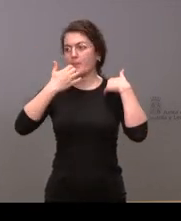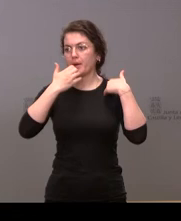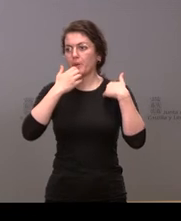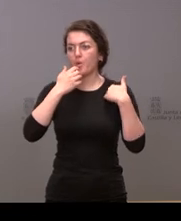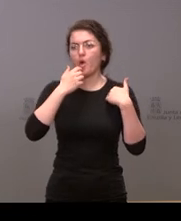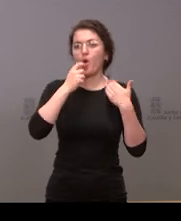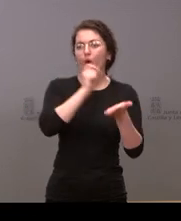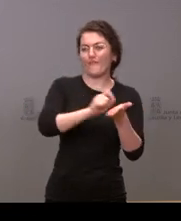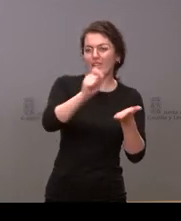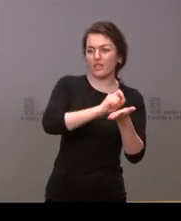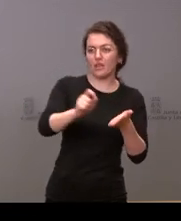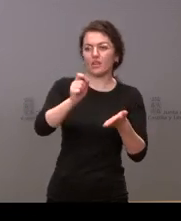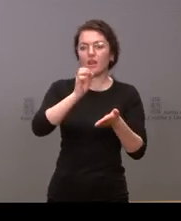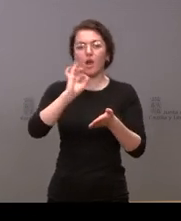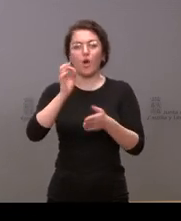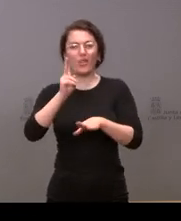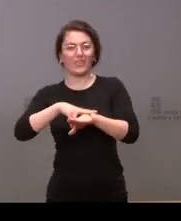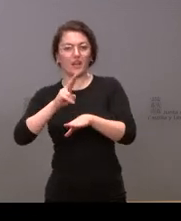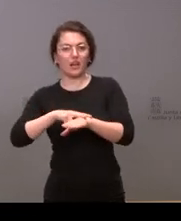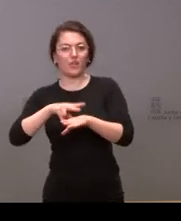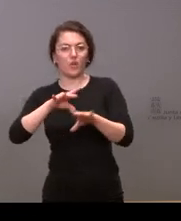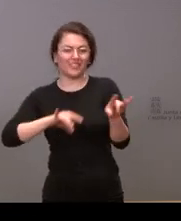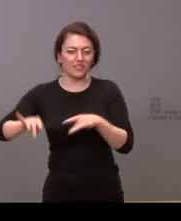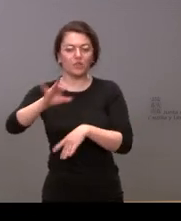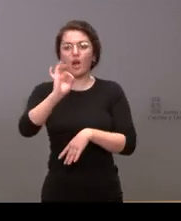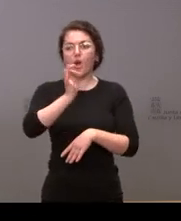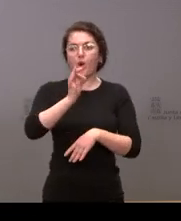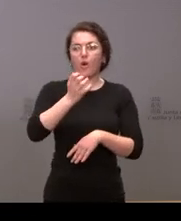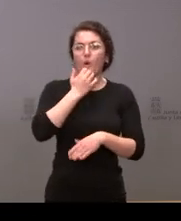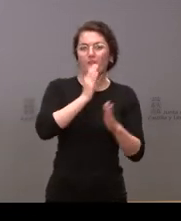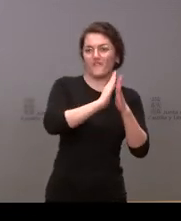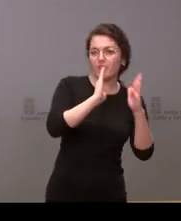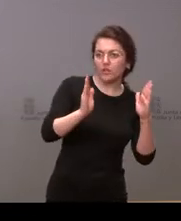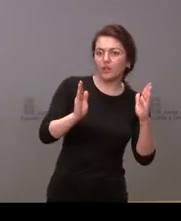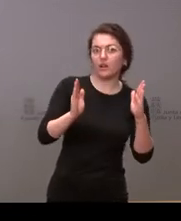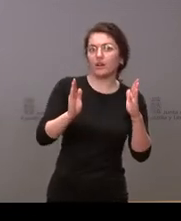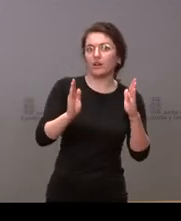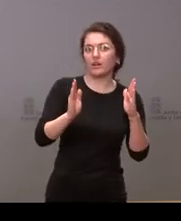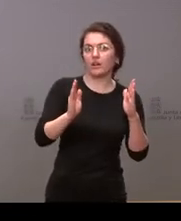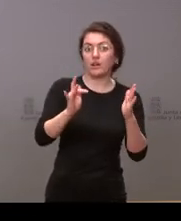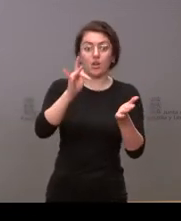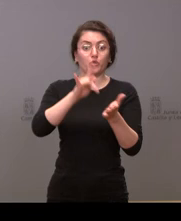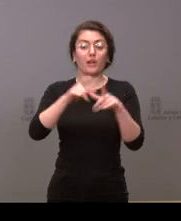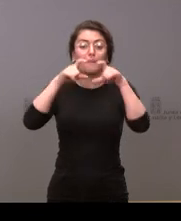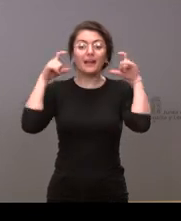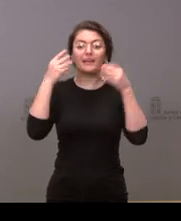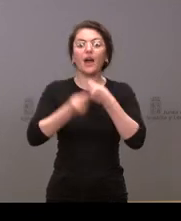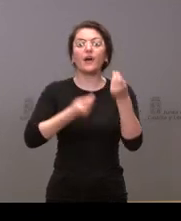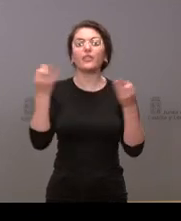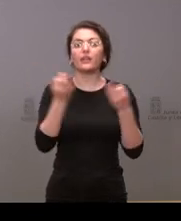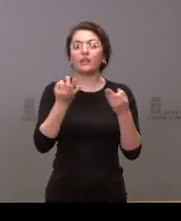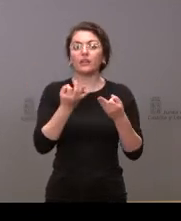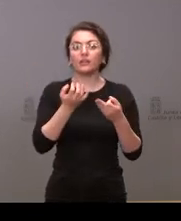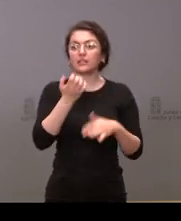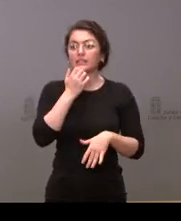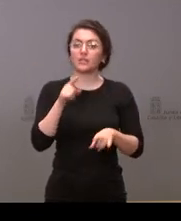delegaciones territoriales como en espacios culturales bibliotecas y tal en cuanto a la desaparición de la mascarilla si va a ser una